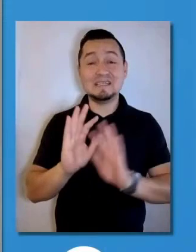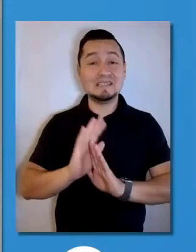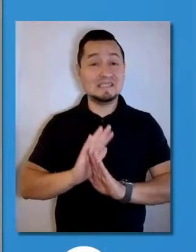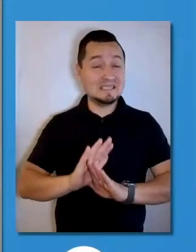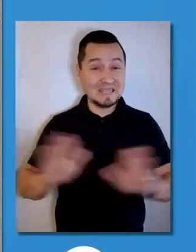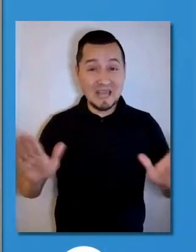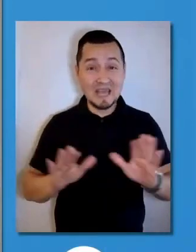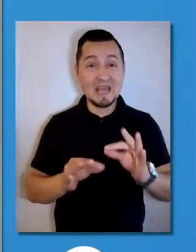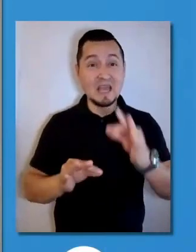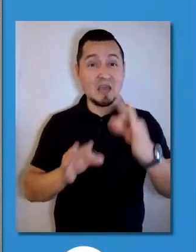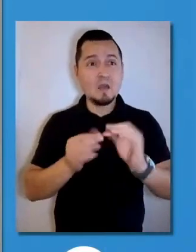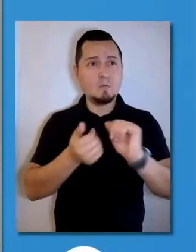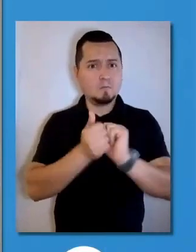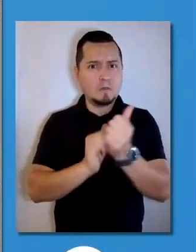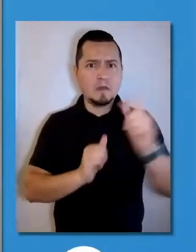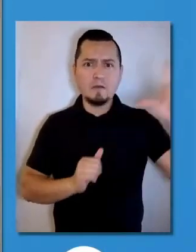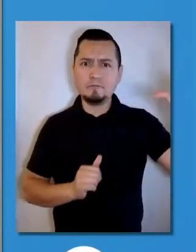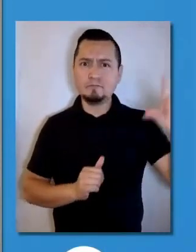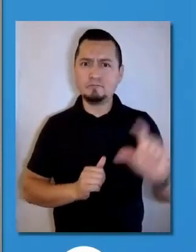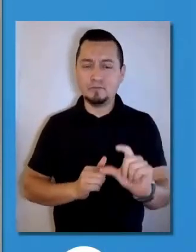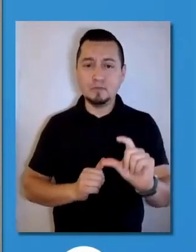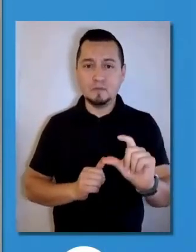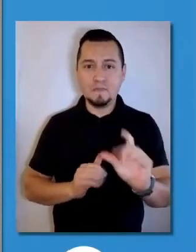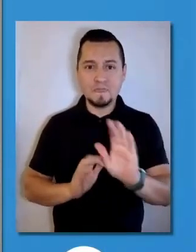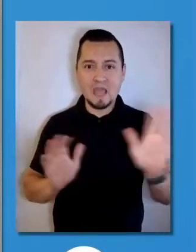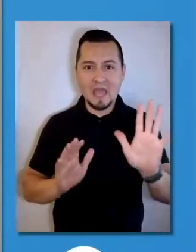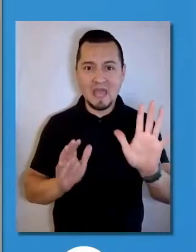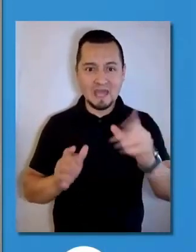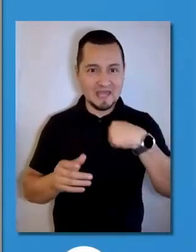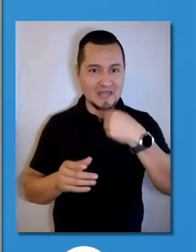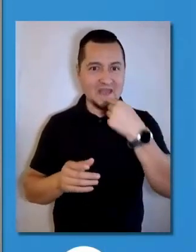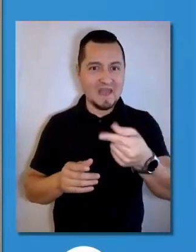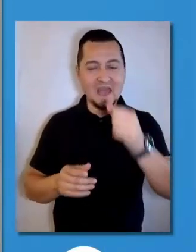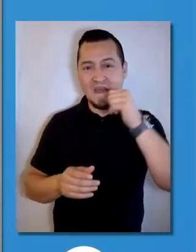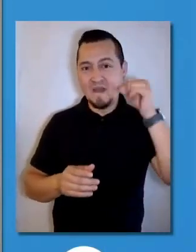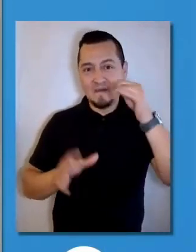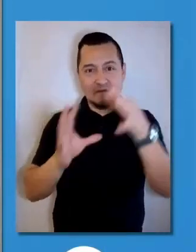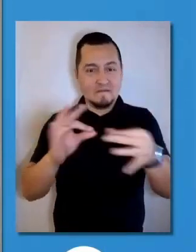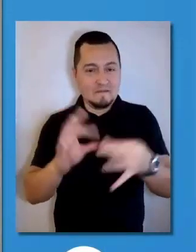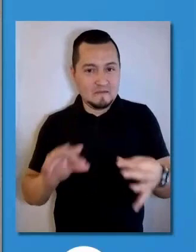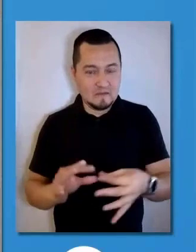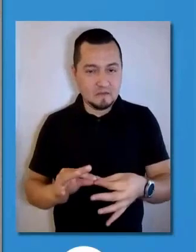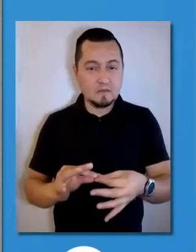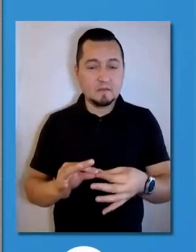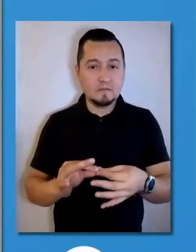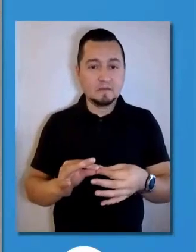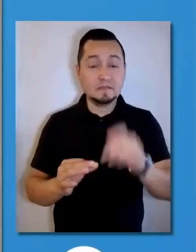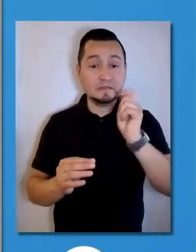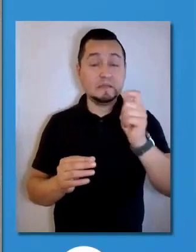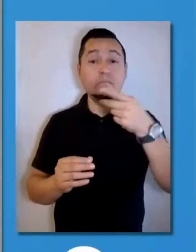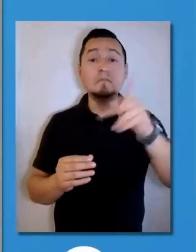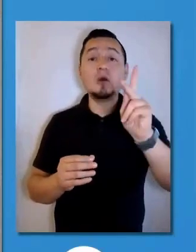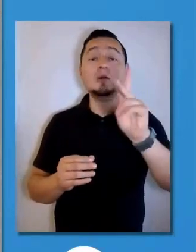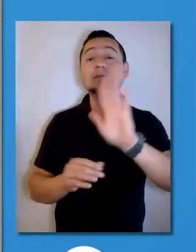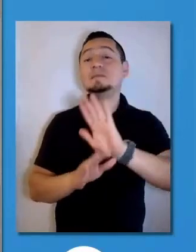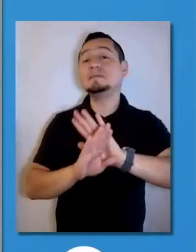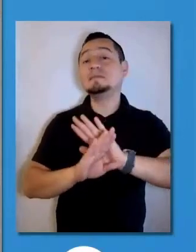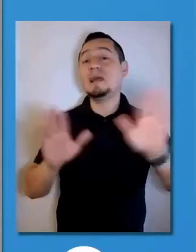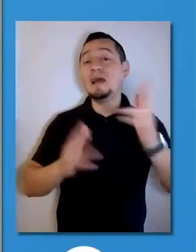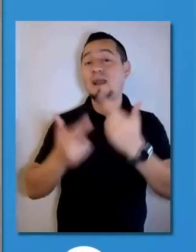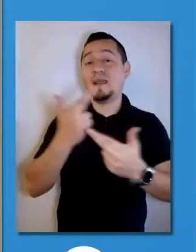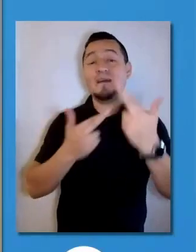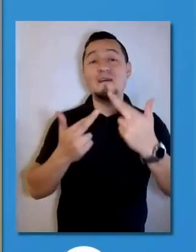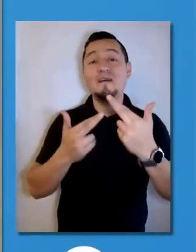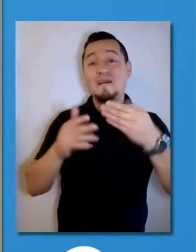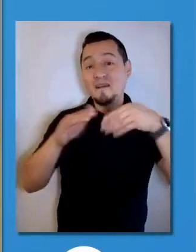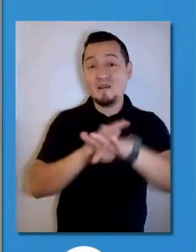a pesar de que hemos mejorado nuestras circunstancias en la emergencia sanitaria, pero no hay condiciones para regresar